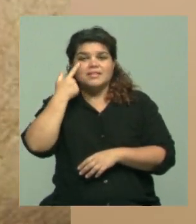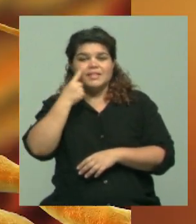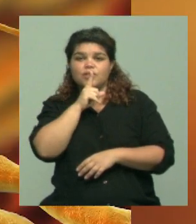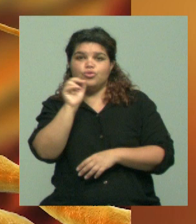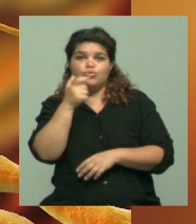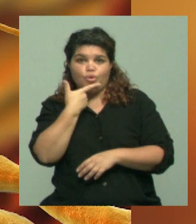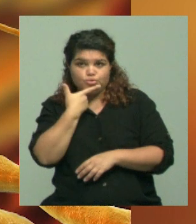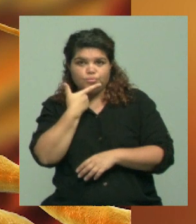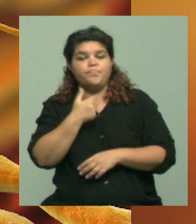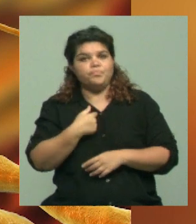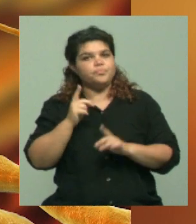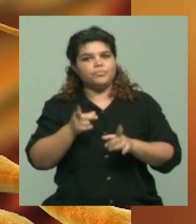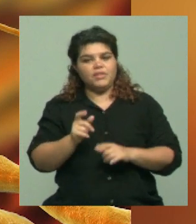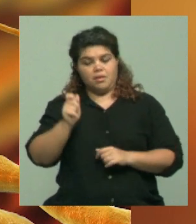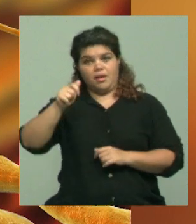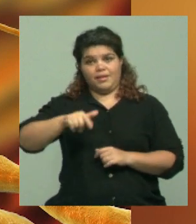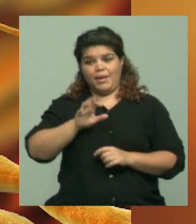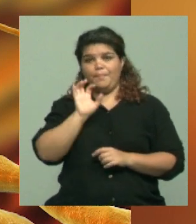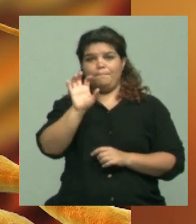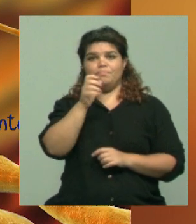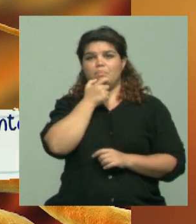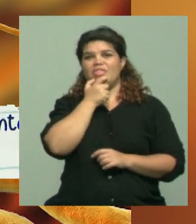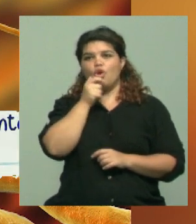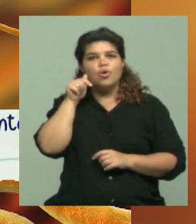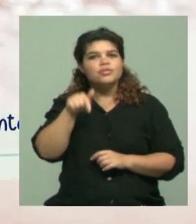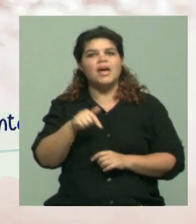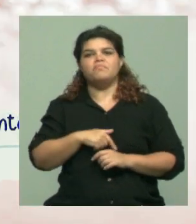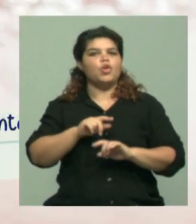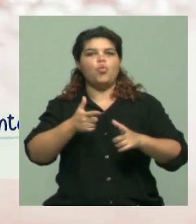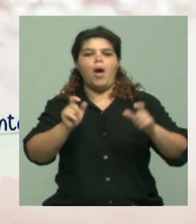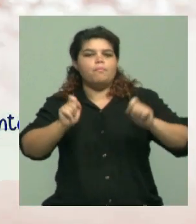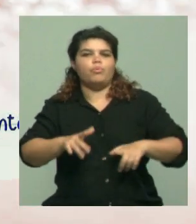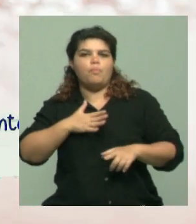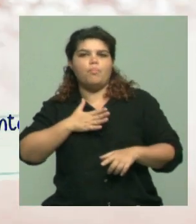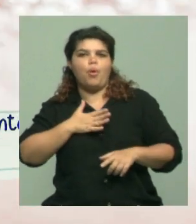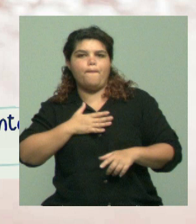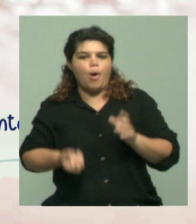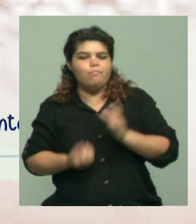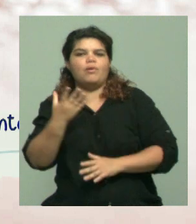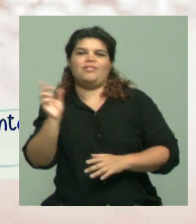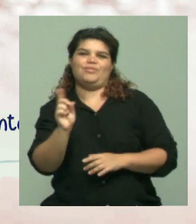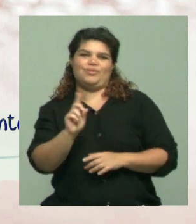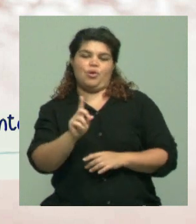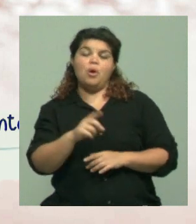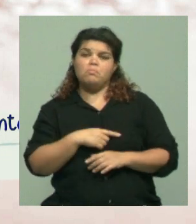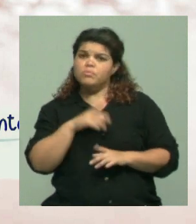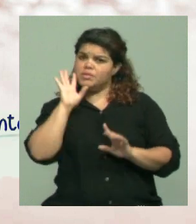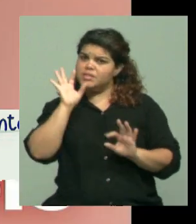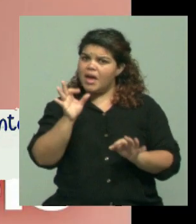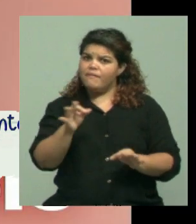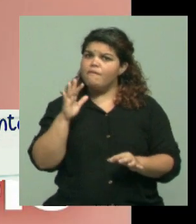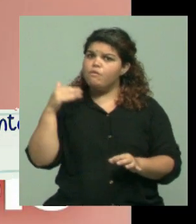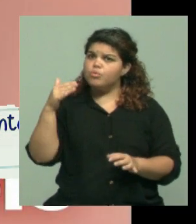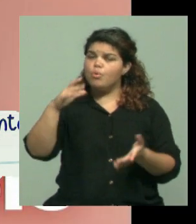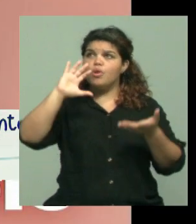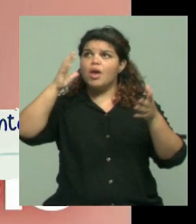provincia, esto es una enfermedad tropical, en nuestra provincia no tenemos casos autóctonos, pero nos tenemos que preparar porque sabemos que el cambio climático está